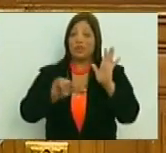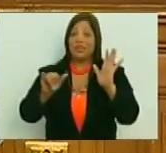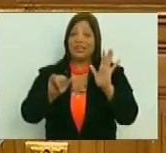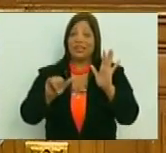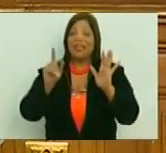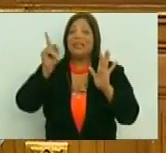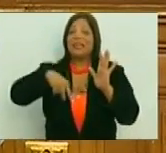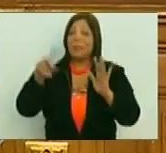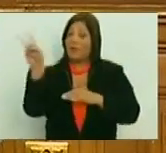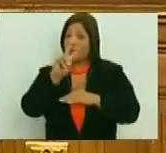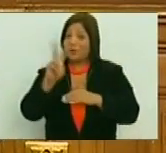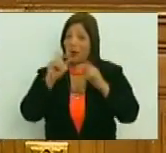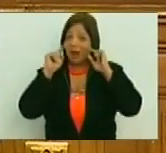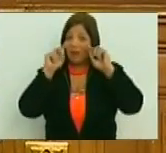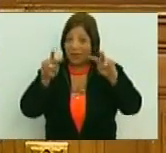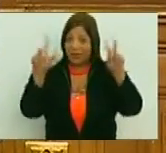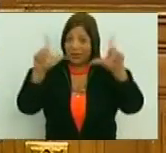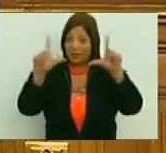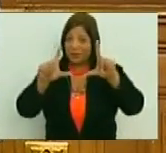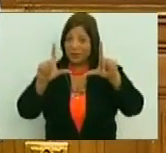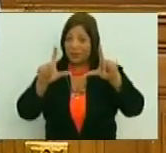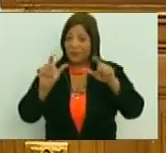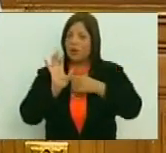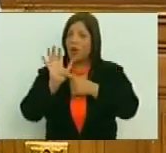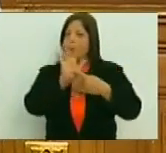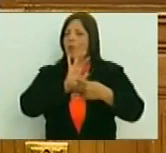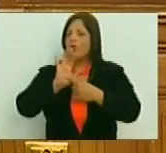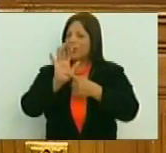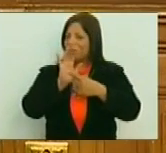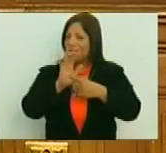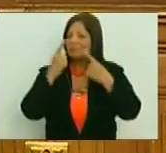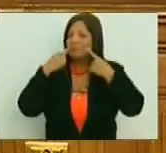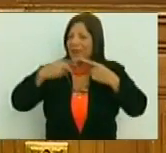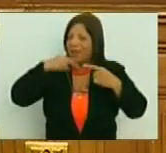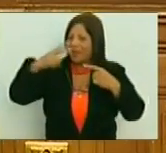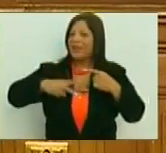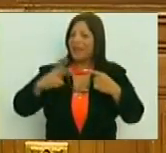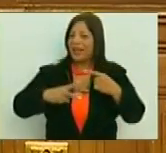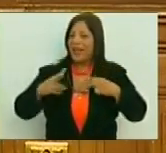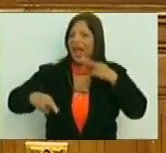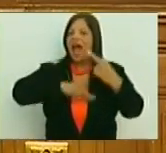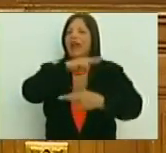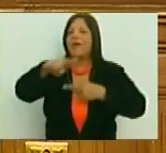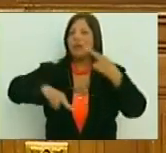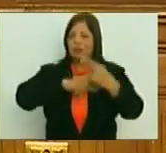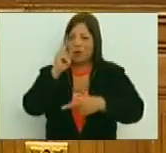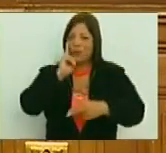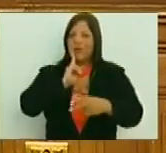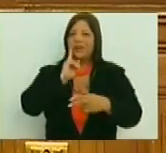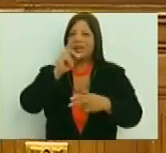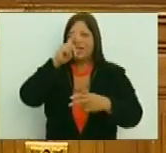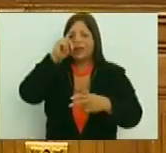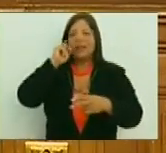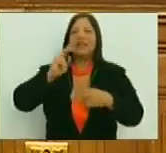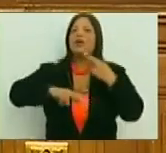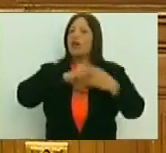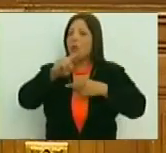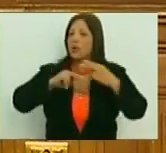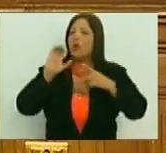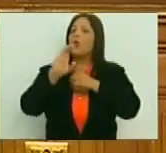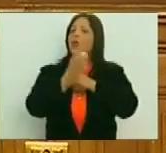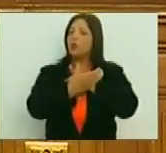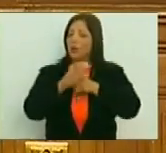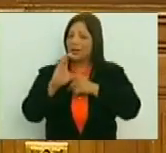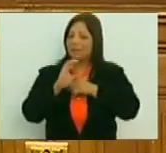sino de Venezuela entera. Una demostración de que de verdad la revolución bolivariana es una revolución cultural.